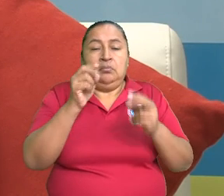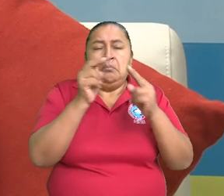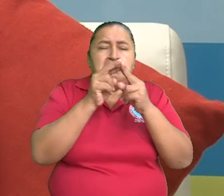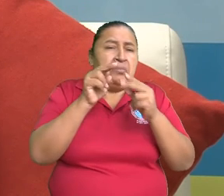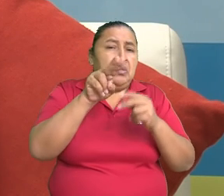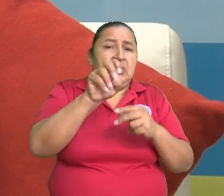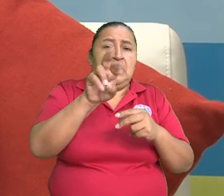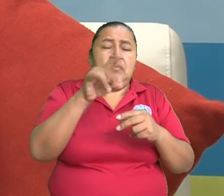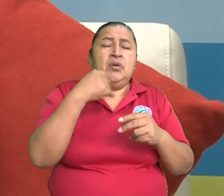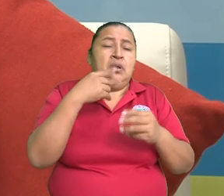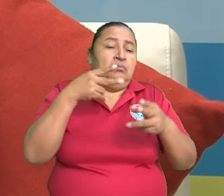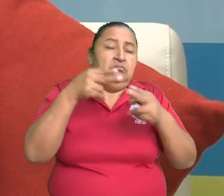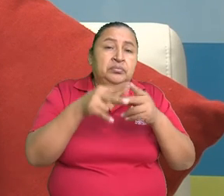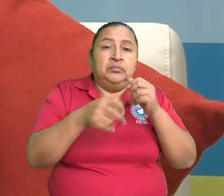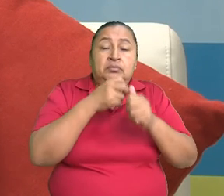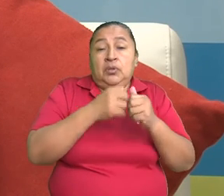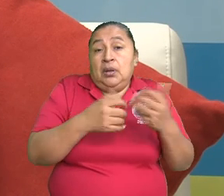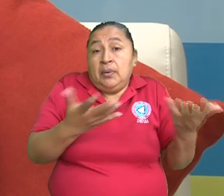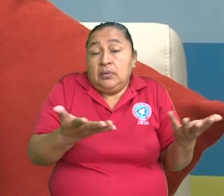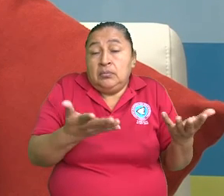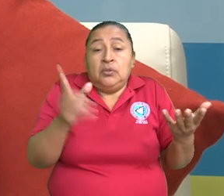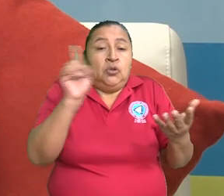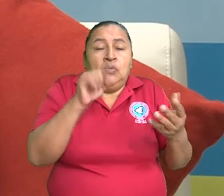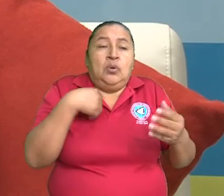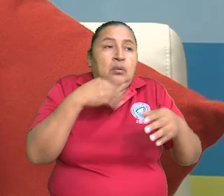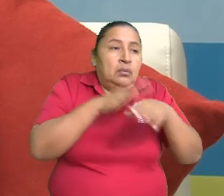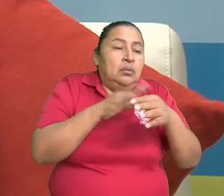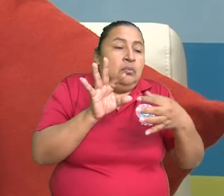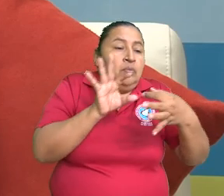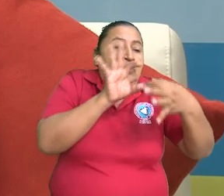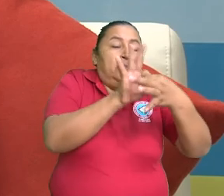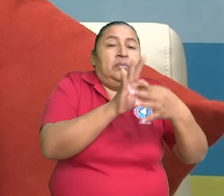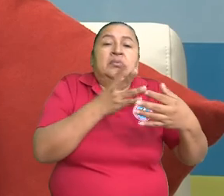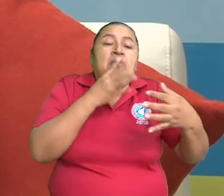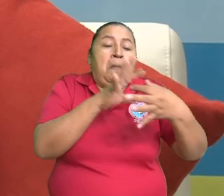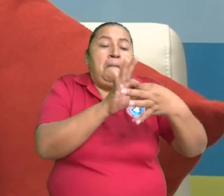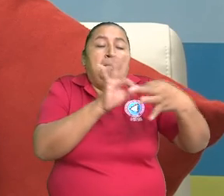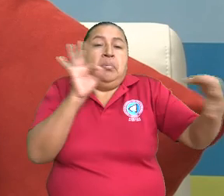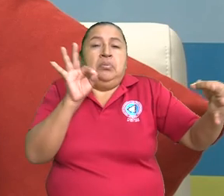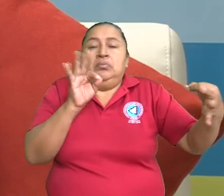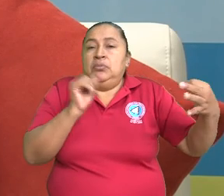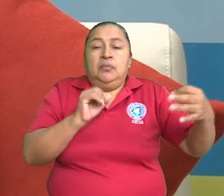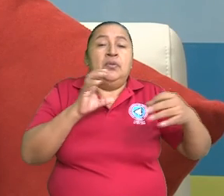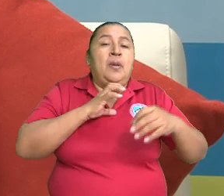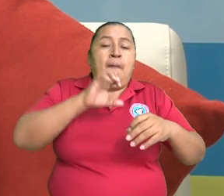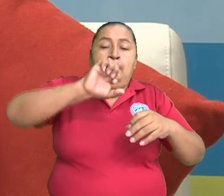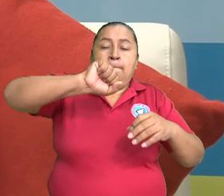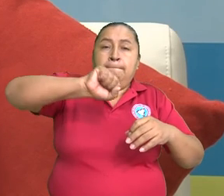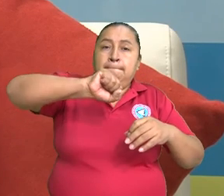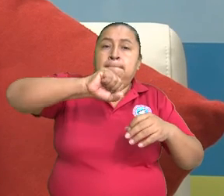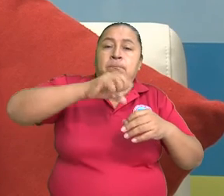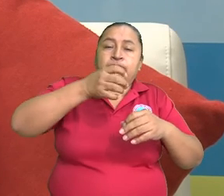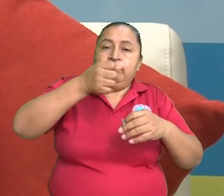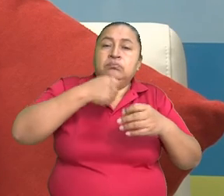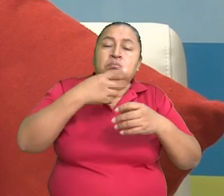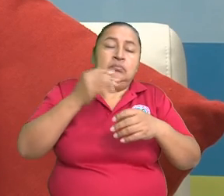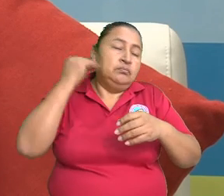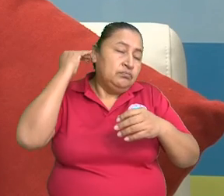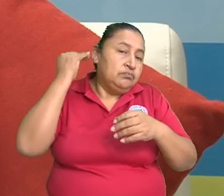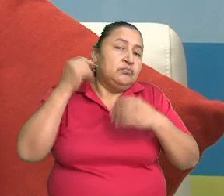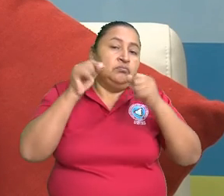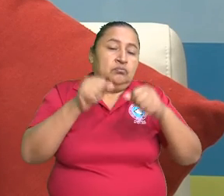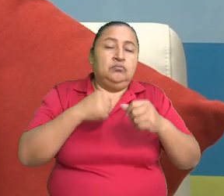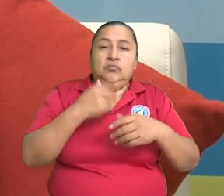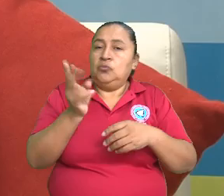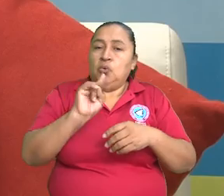quedó dañado y al final, pues, no hay una adecuada conducción y, pues, el músculo está contrayéndose constantemente por una estimulación anómala o